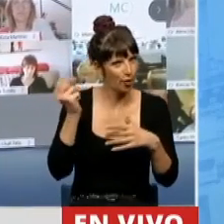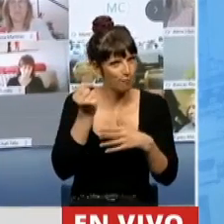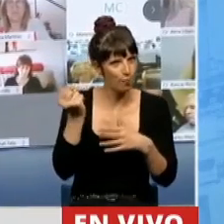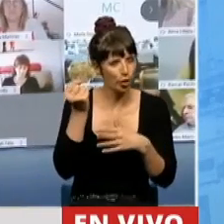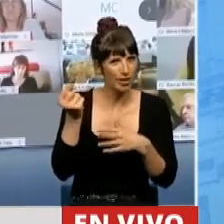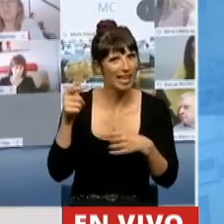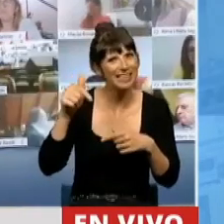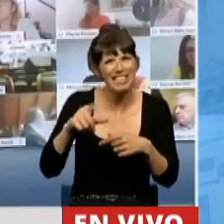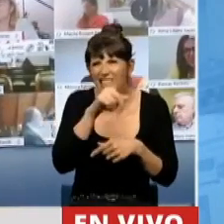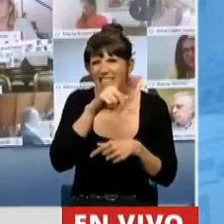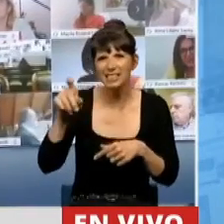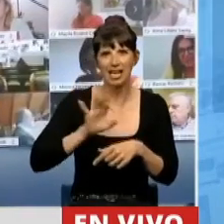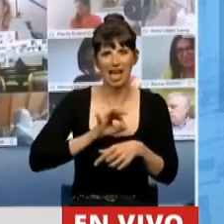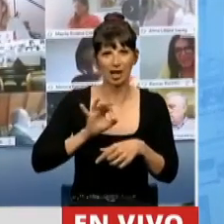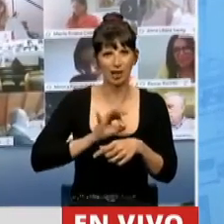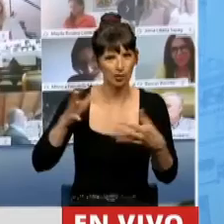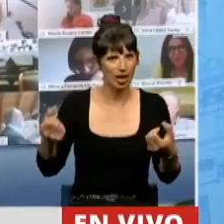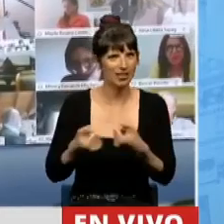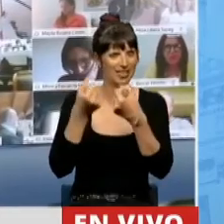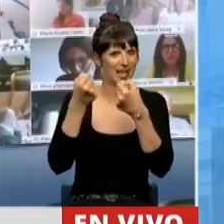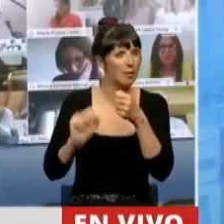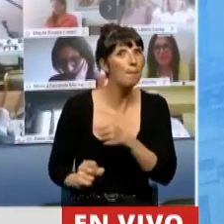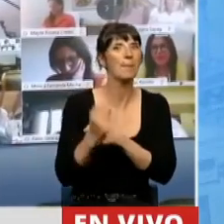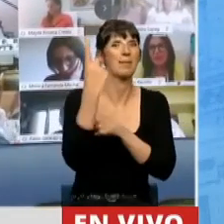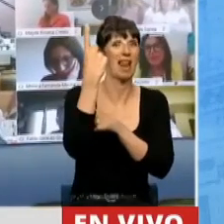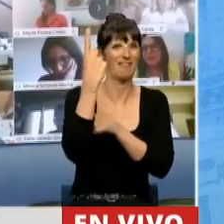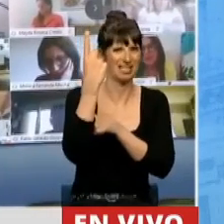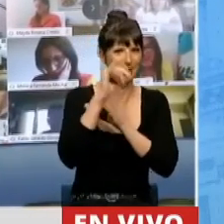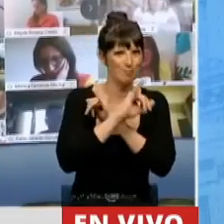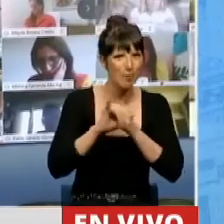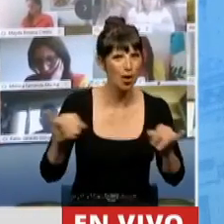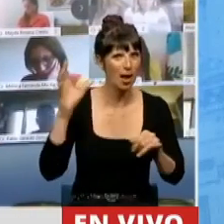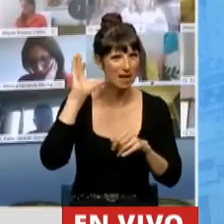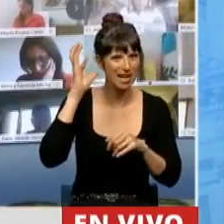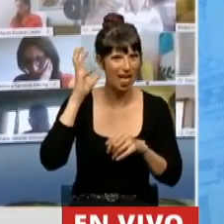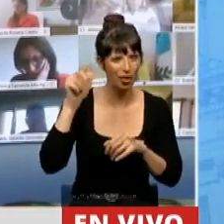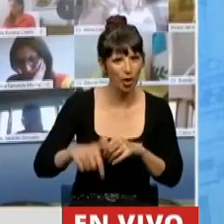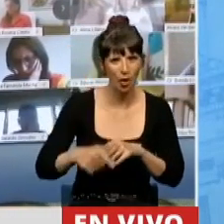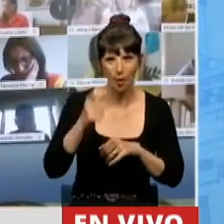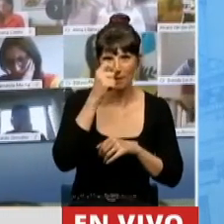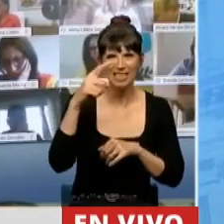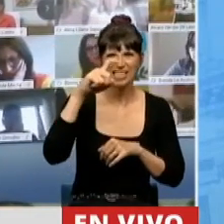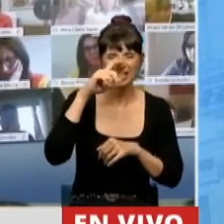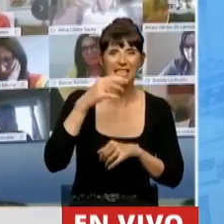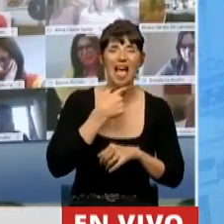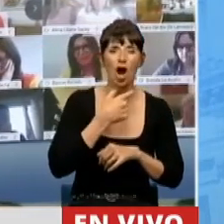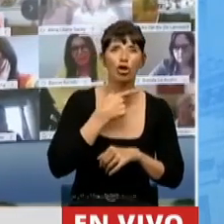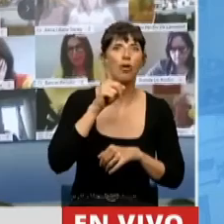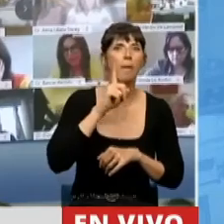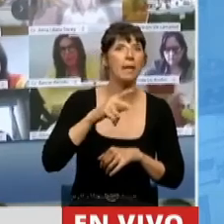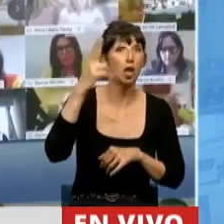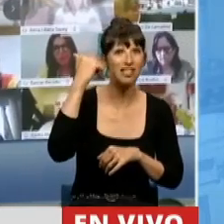el centenario de la primera emisión radial en la República Argentina que tuvo lugar un 27 de agosto de 1920